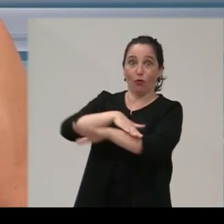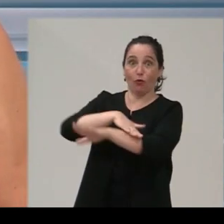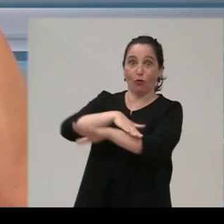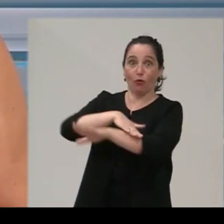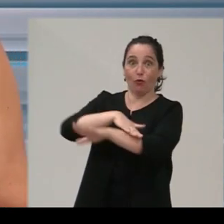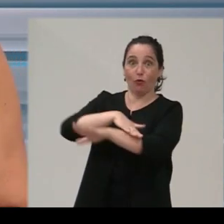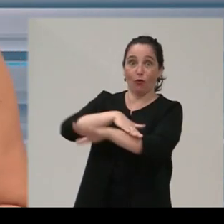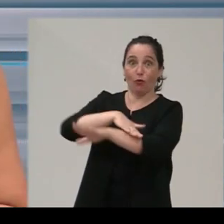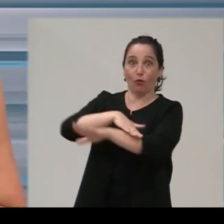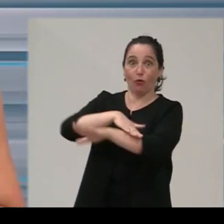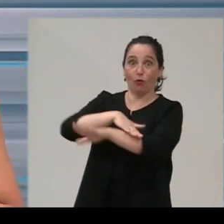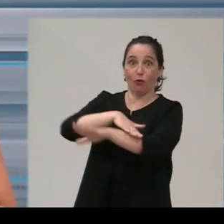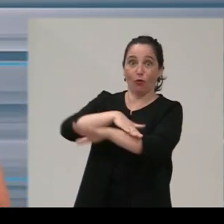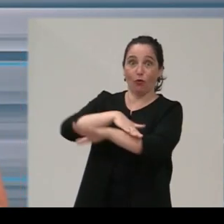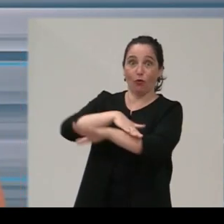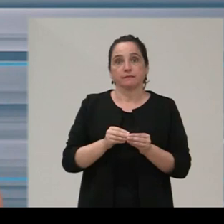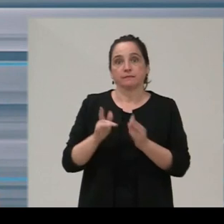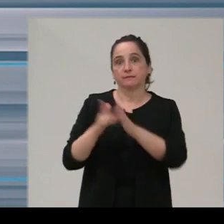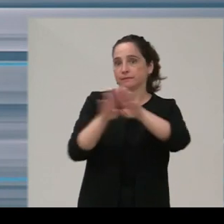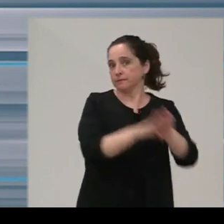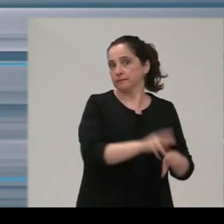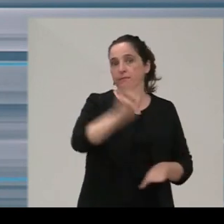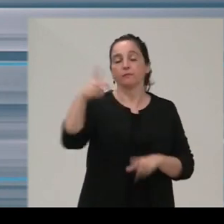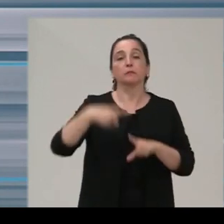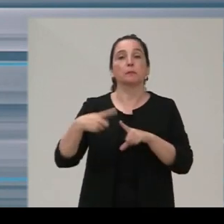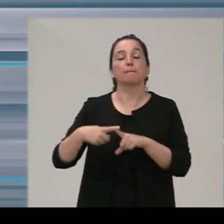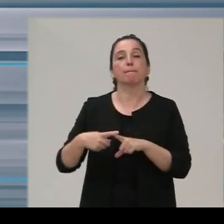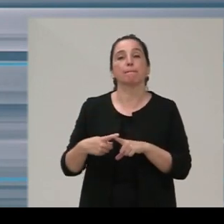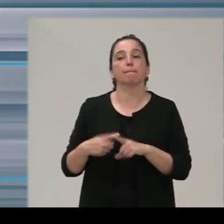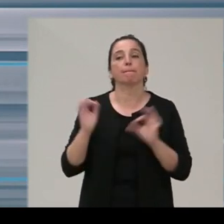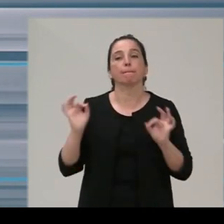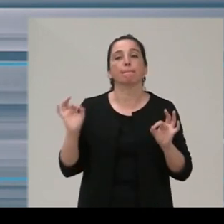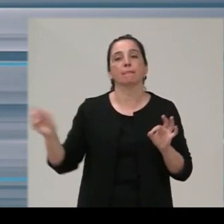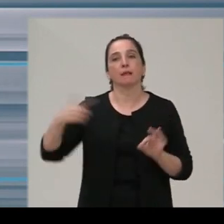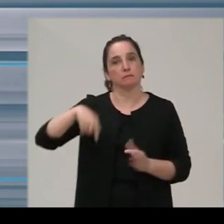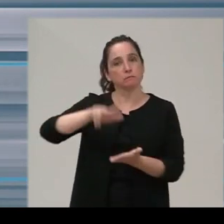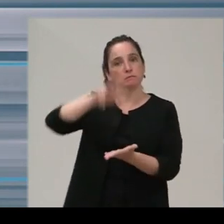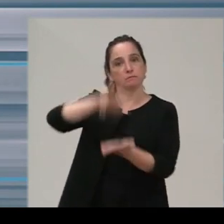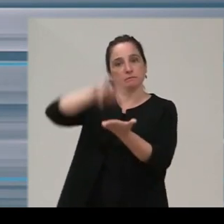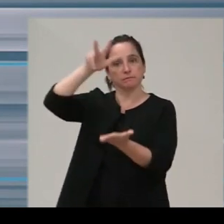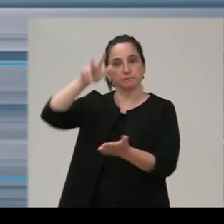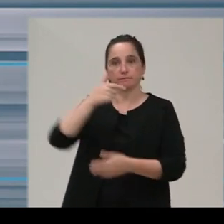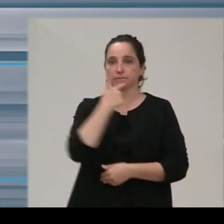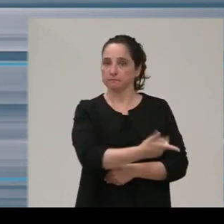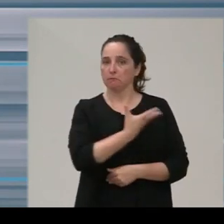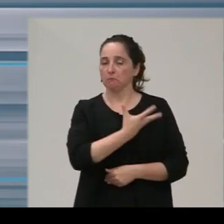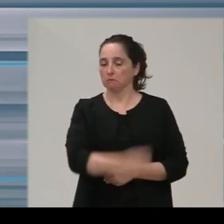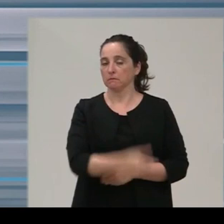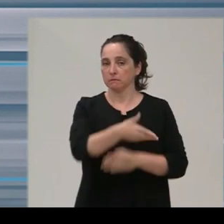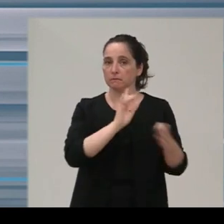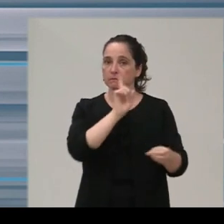sin más decirles, en otro orden de cosas ya, que he ratificado a la alcaldesa nuestra